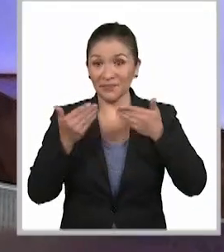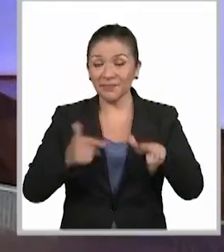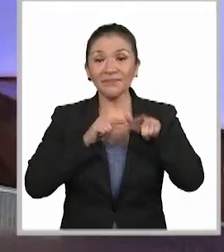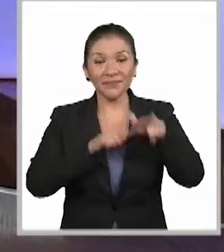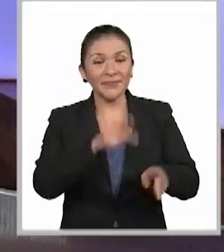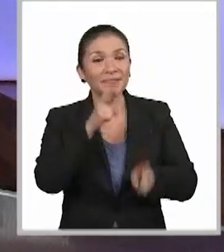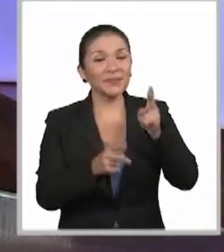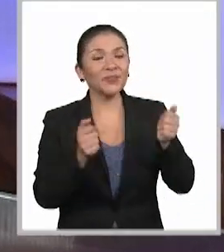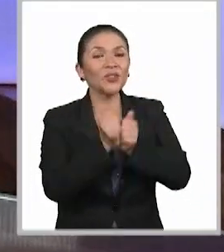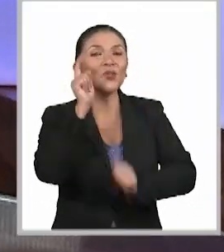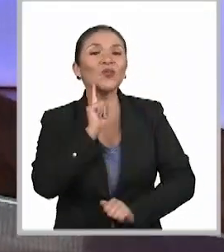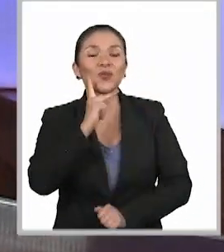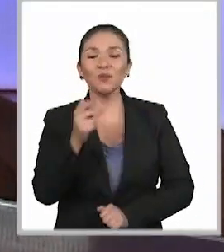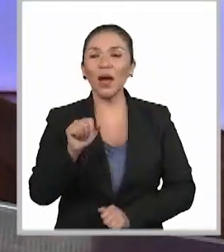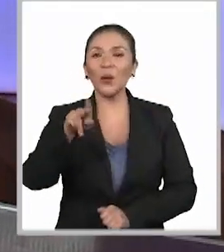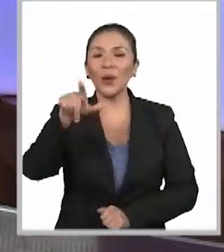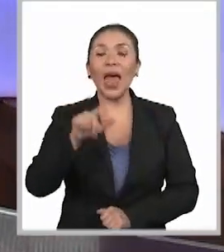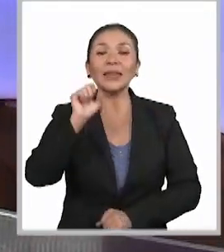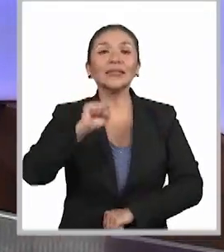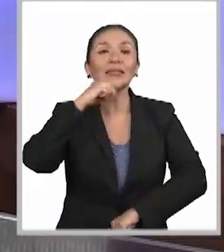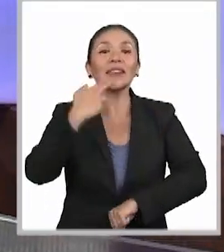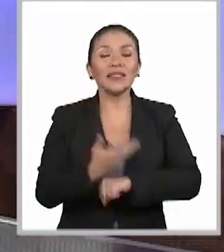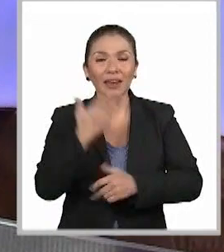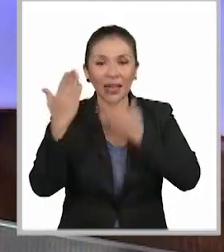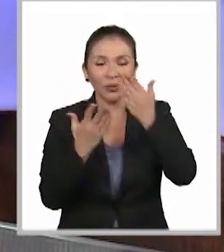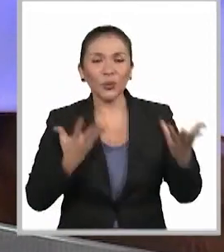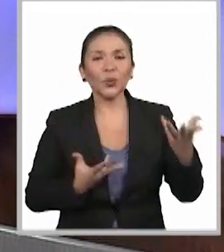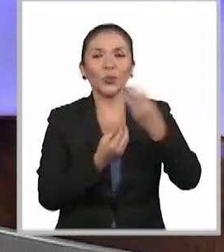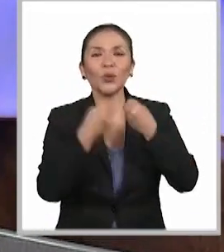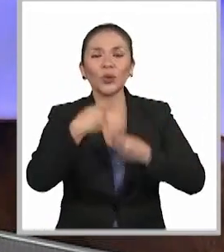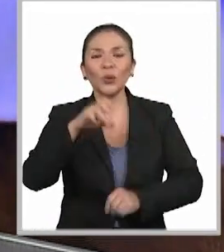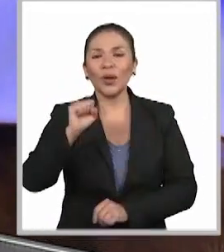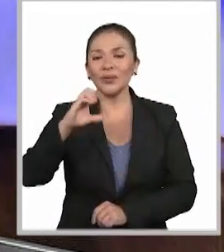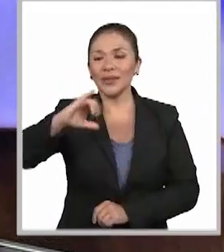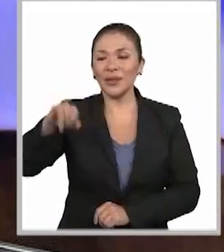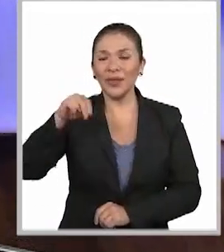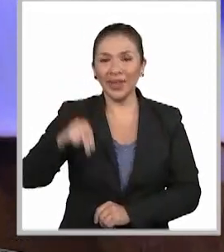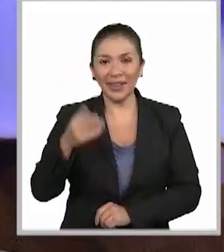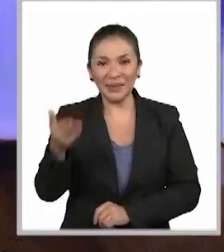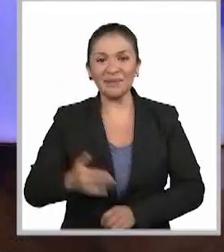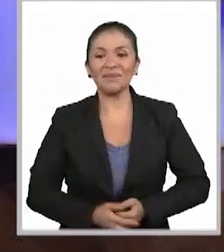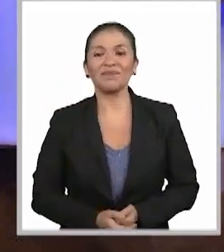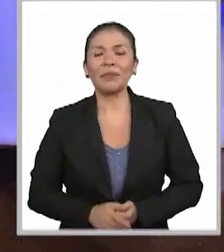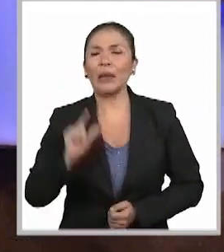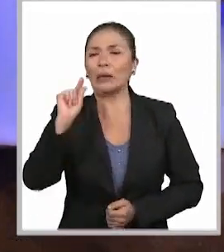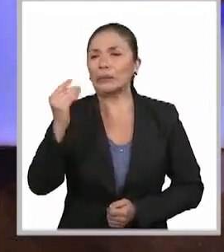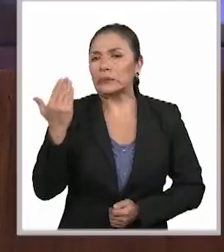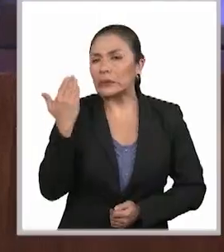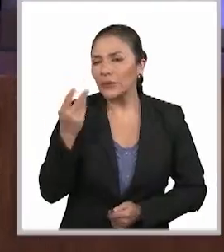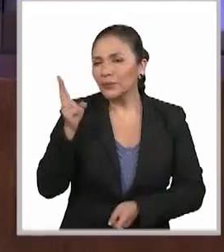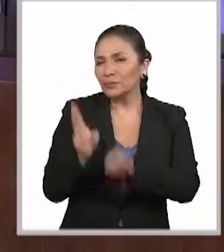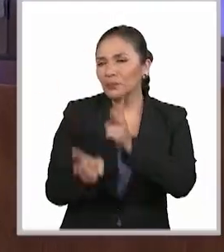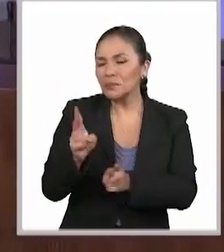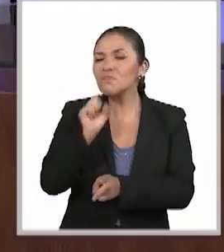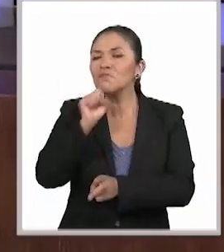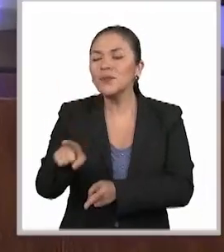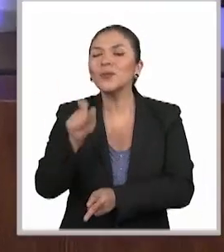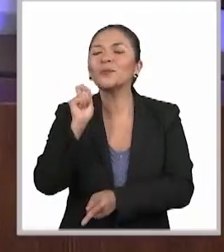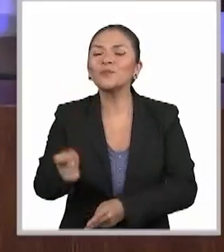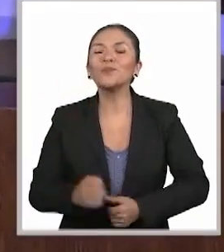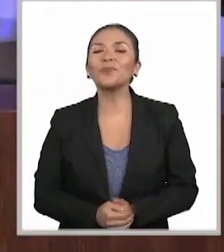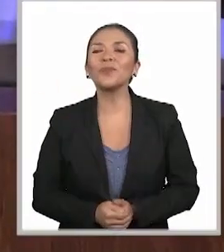Estamos hablando con Paula Jimena Méndez Azuela, secretario de Estudio y Cuenta Adjunta de la Suprema Corte de Justicia de la Nación. Hace un momento